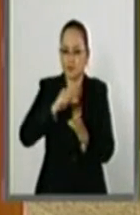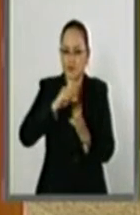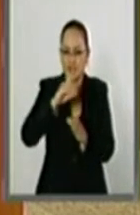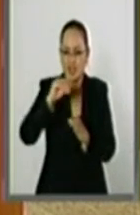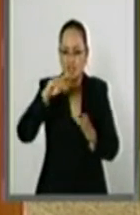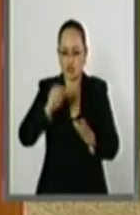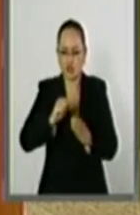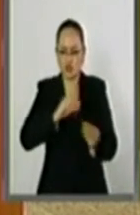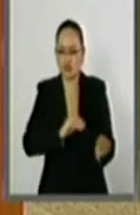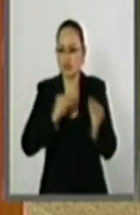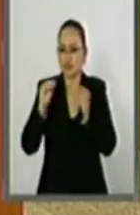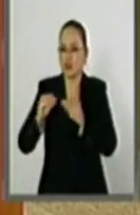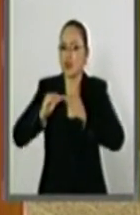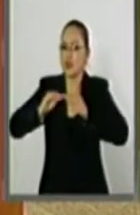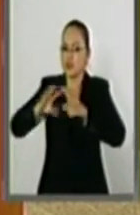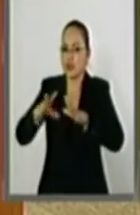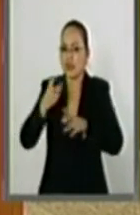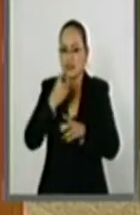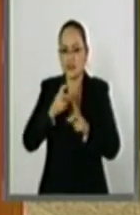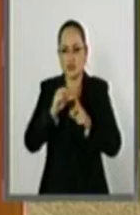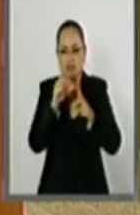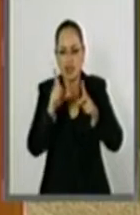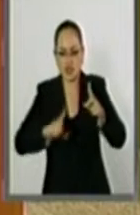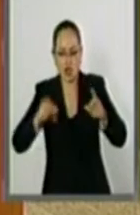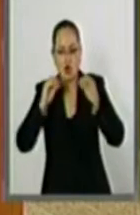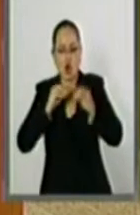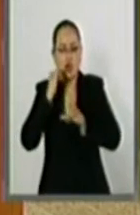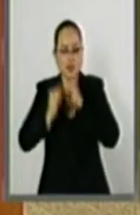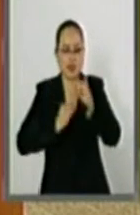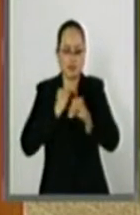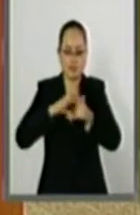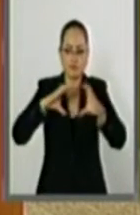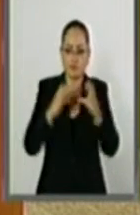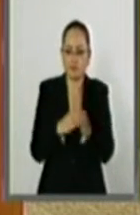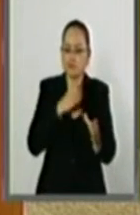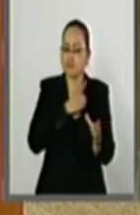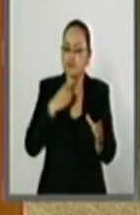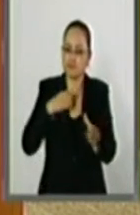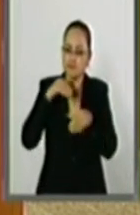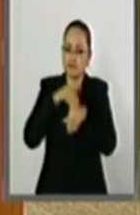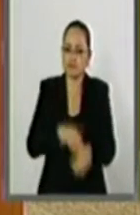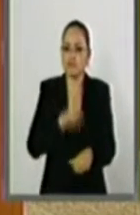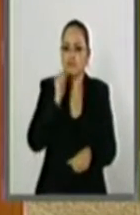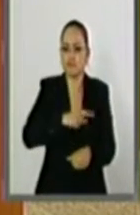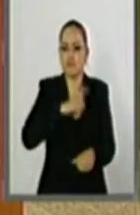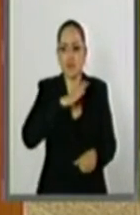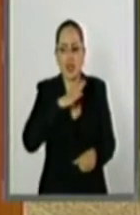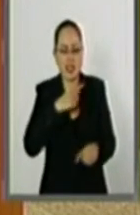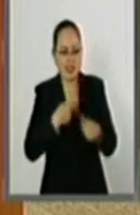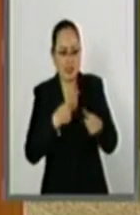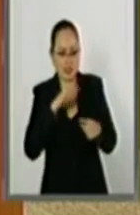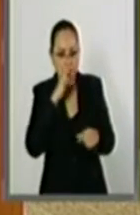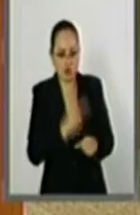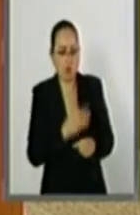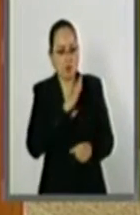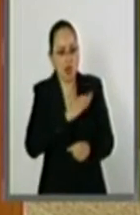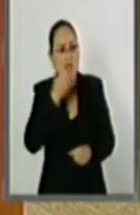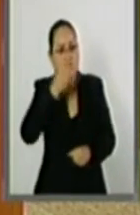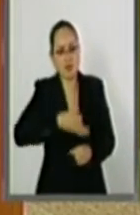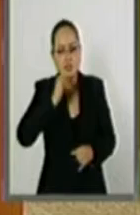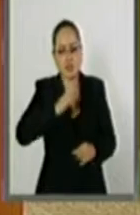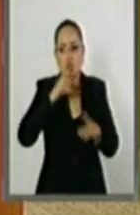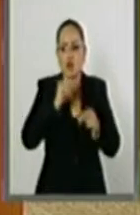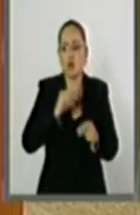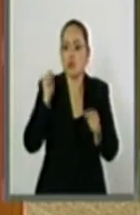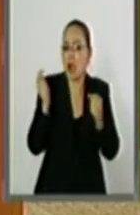de datos personales, sea nacional o internacional, se sujetarán al consentimiento de su titular, salvo excepciones